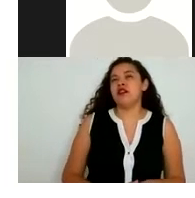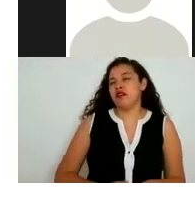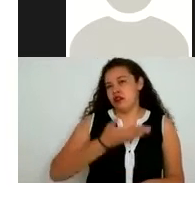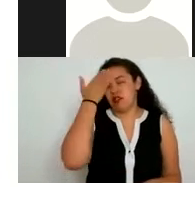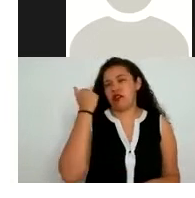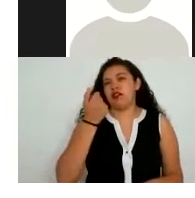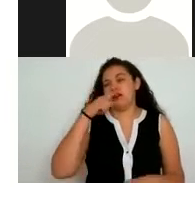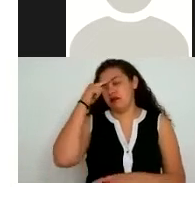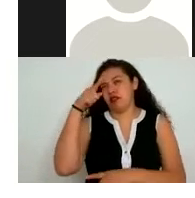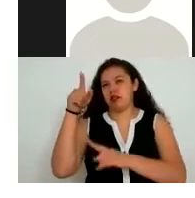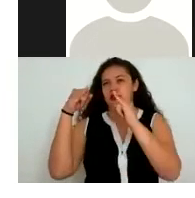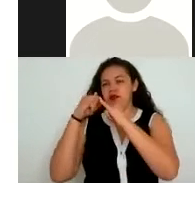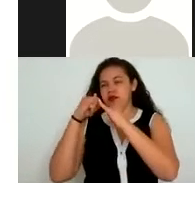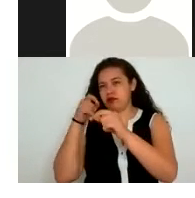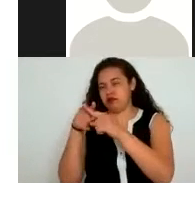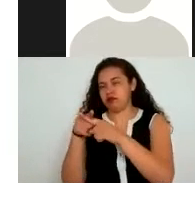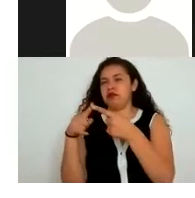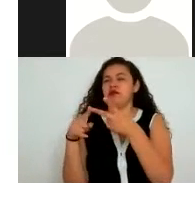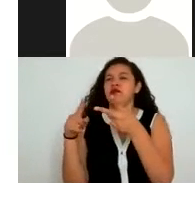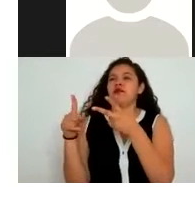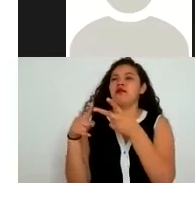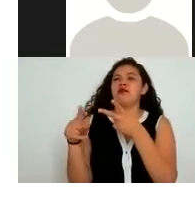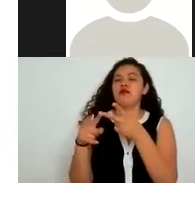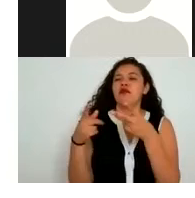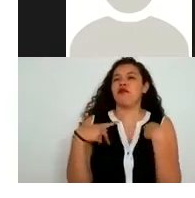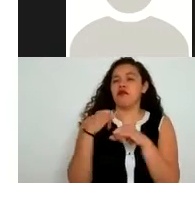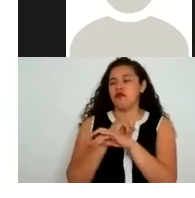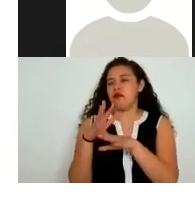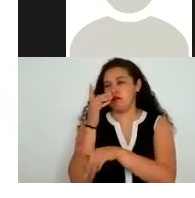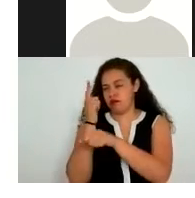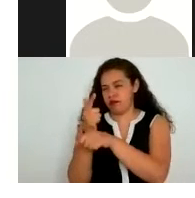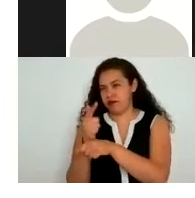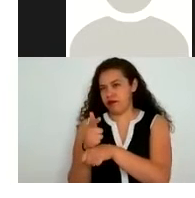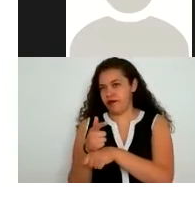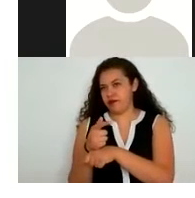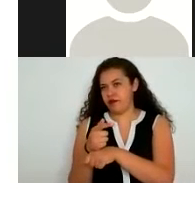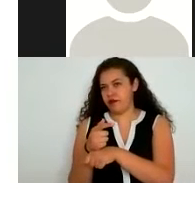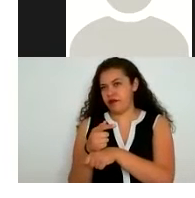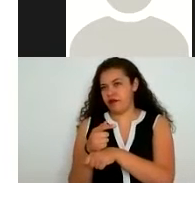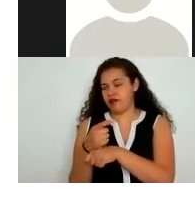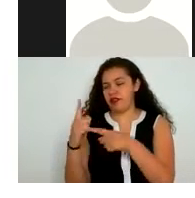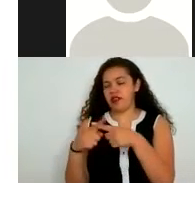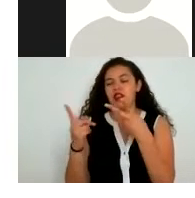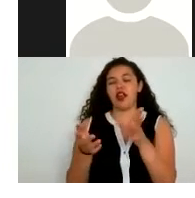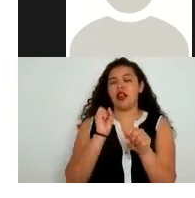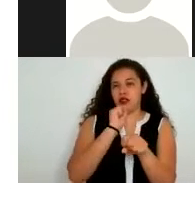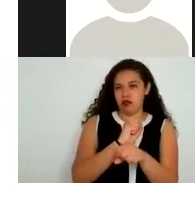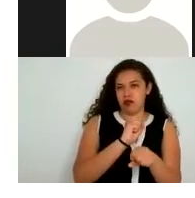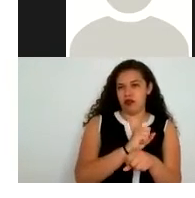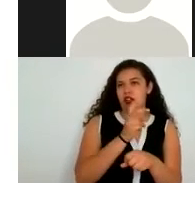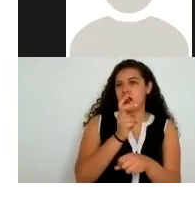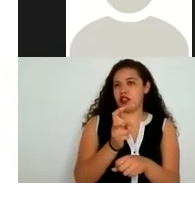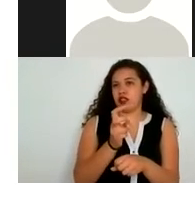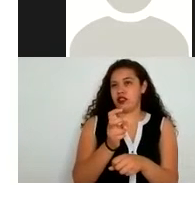la institución o identificar el titular de los datos personales pero una finalidad secundaria pudiera ser justo este reporte